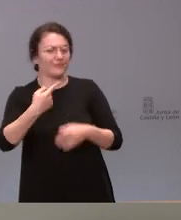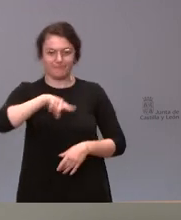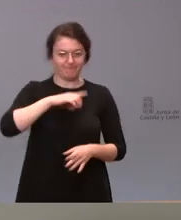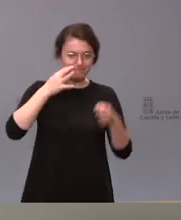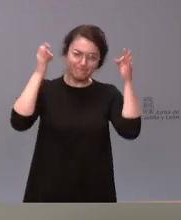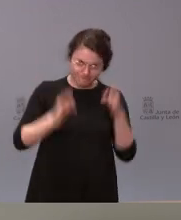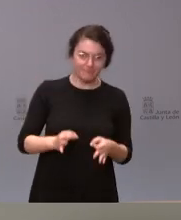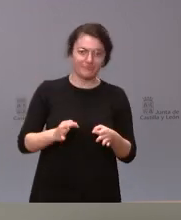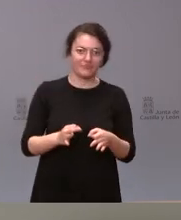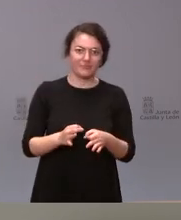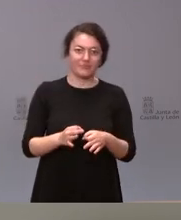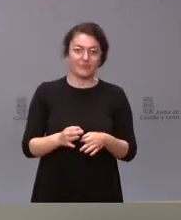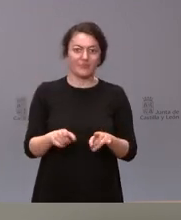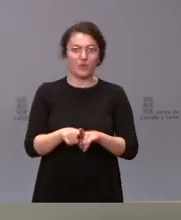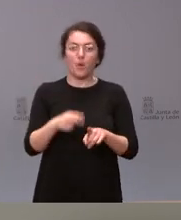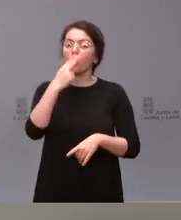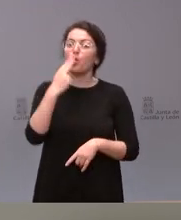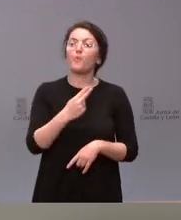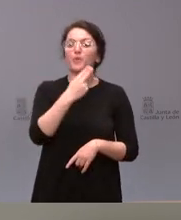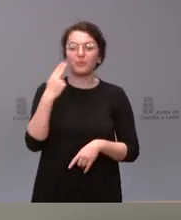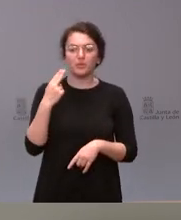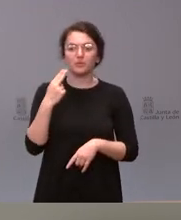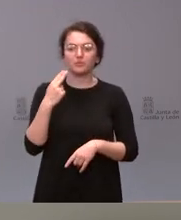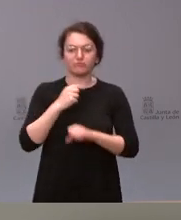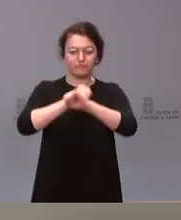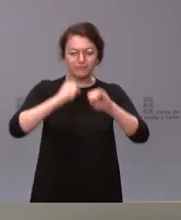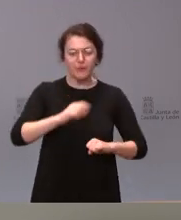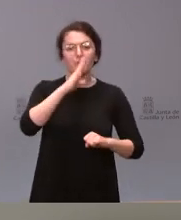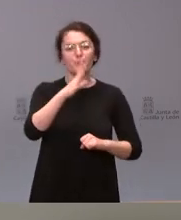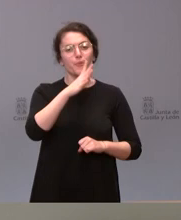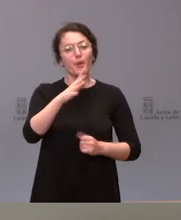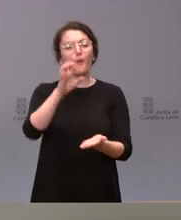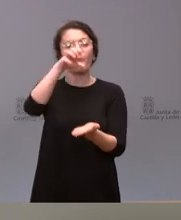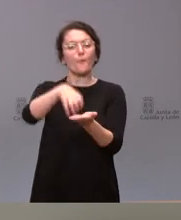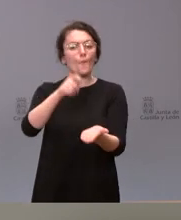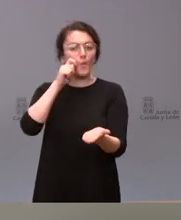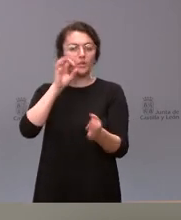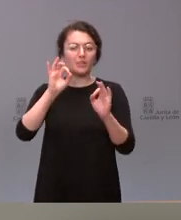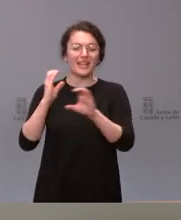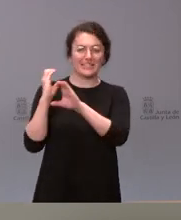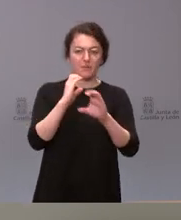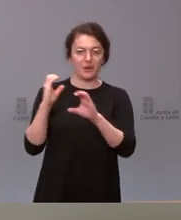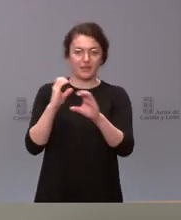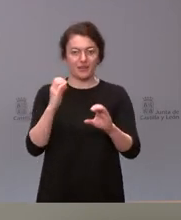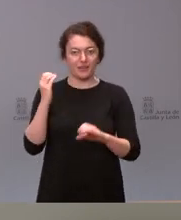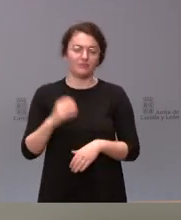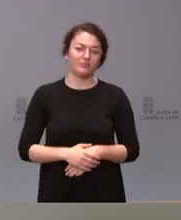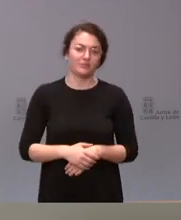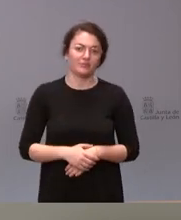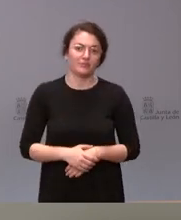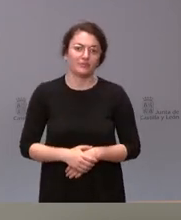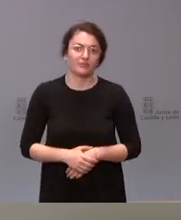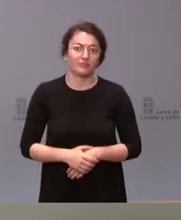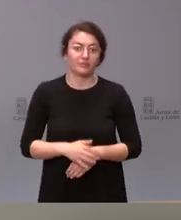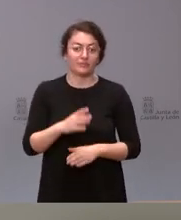el compromiso a través de este museo de la Semana Santa que usted ha conocido en sus tramitaciones por